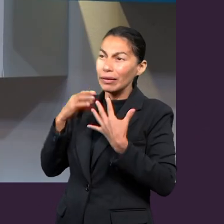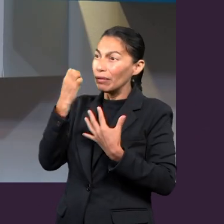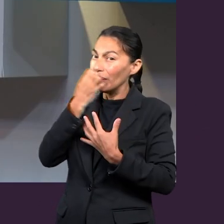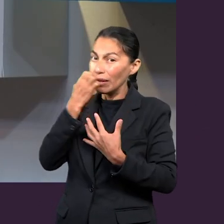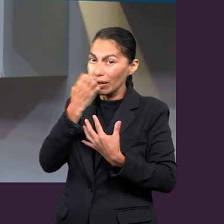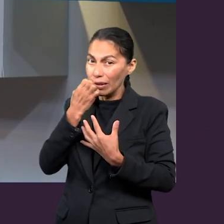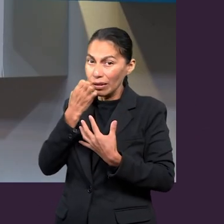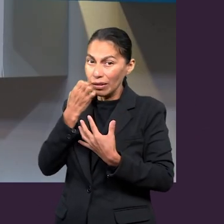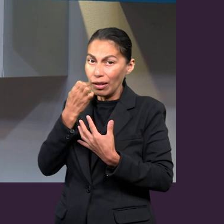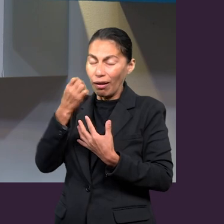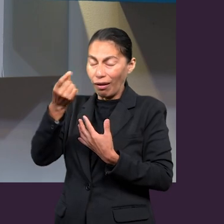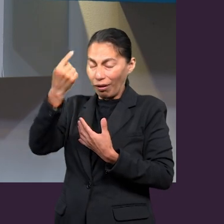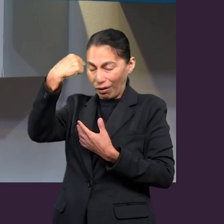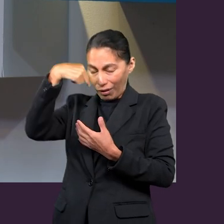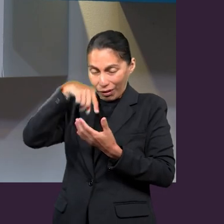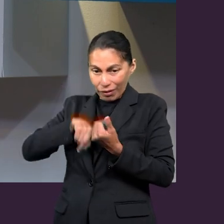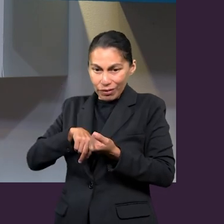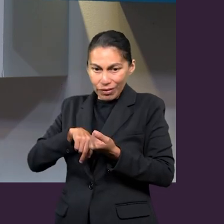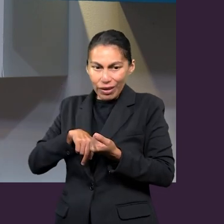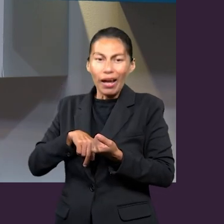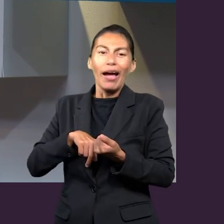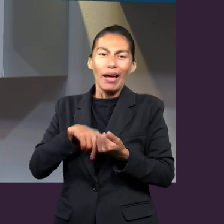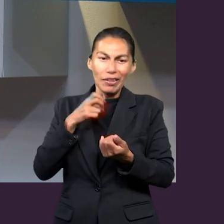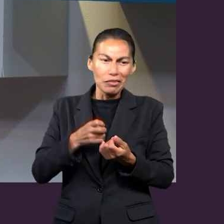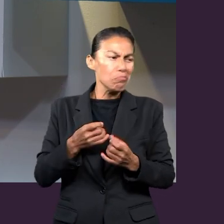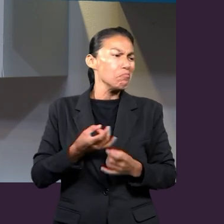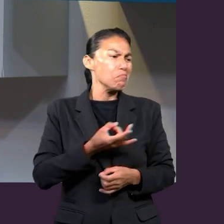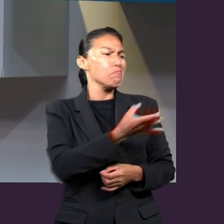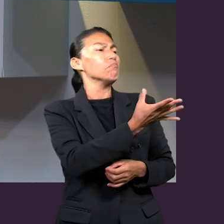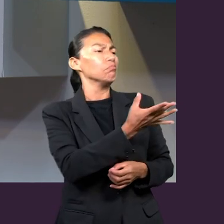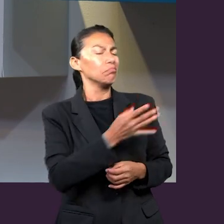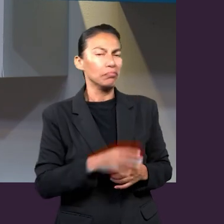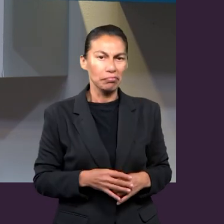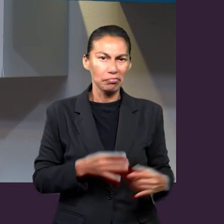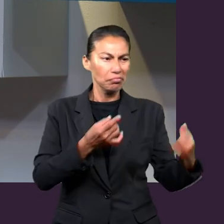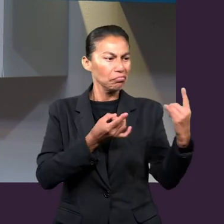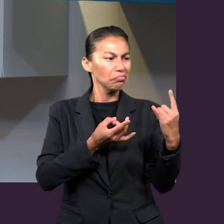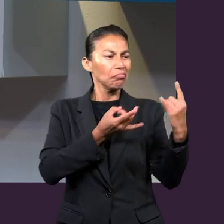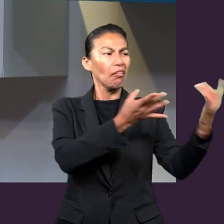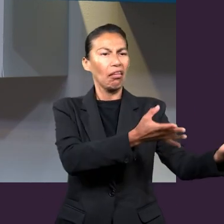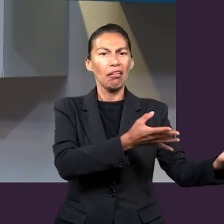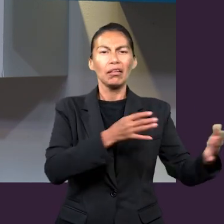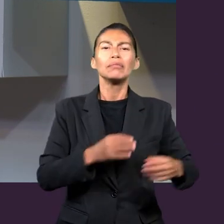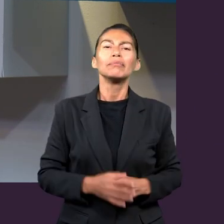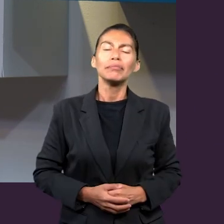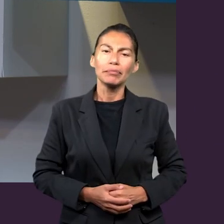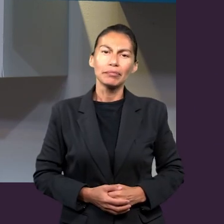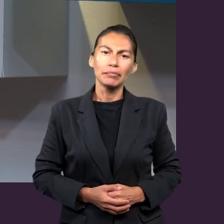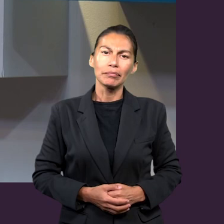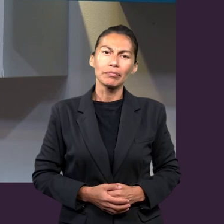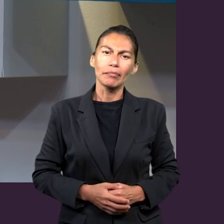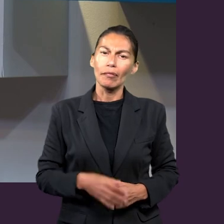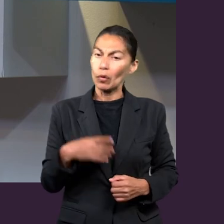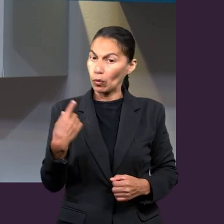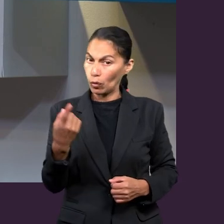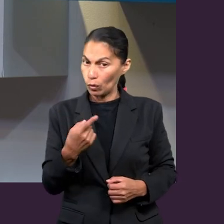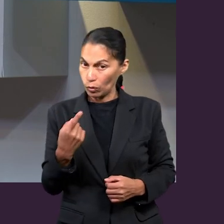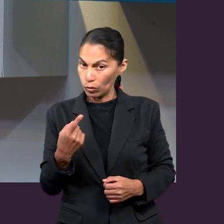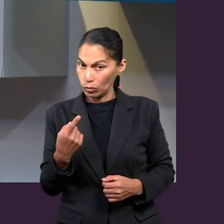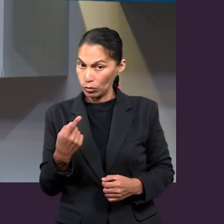retroceder a la tentación, a veces nosotros no tenemos capacidad, pero podríamos hacer una aplicación. La mejor